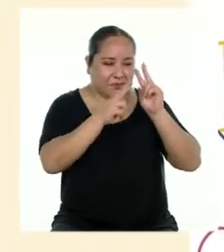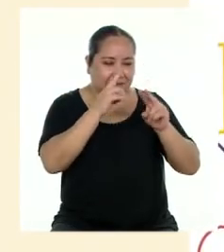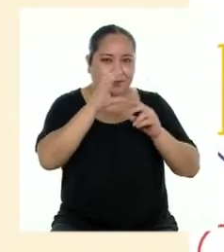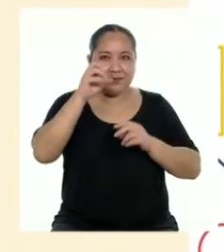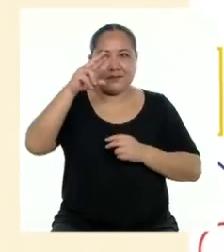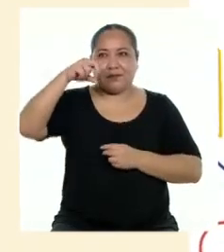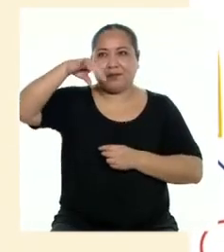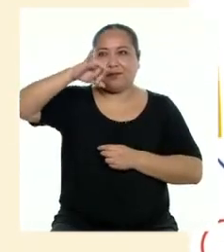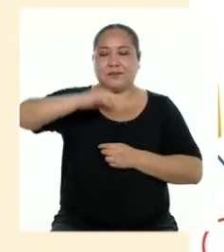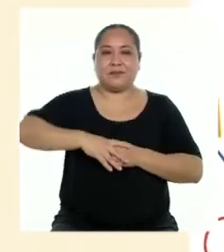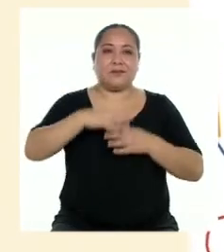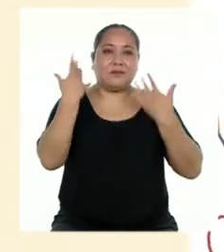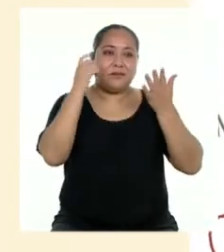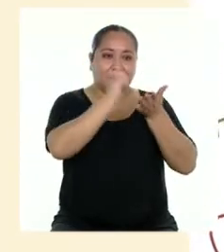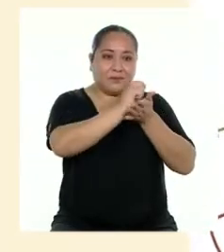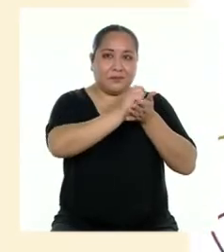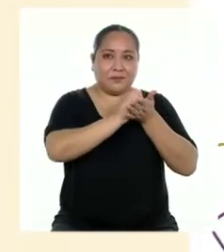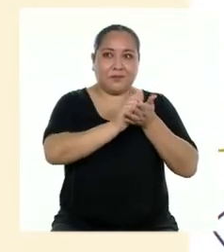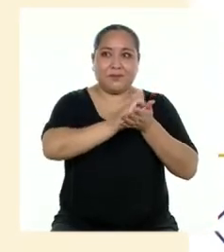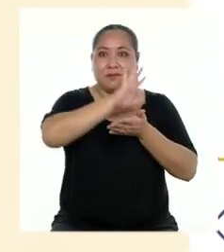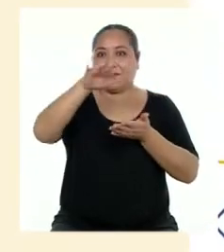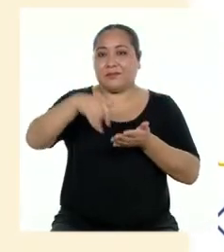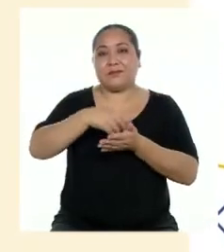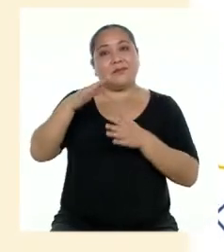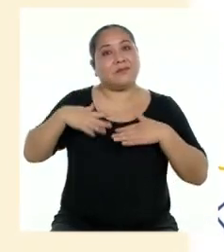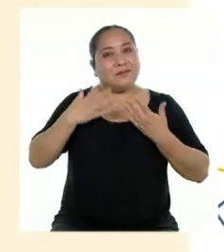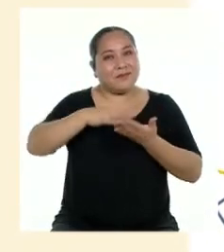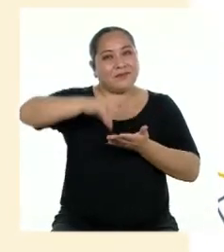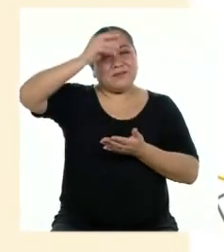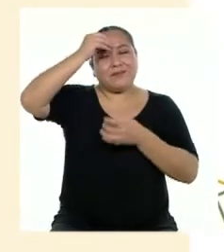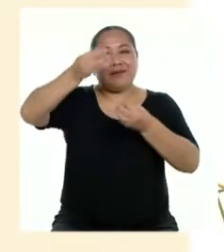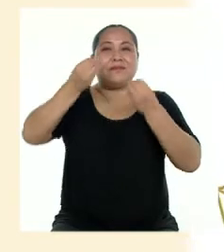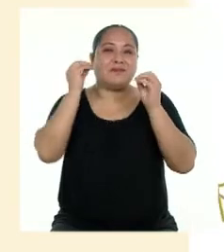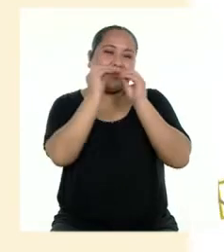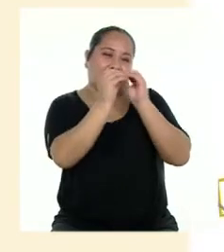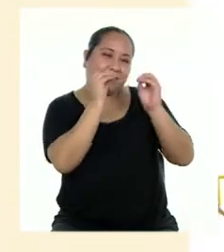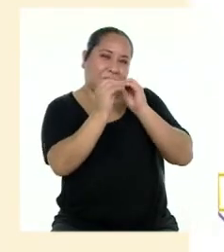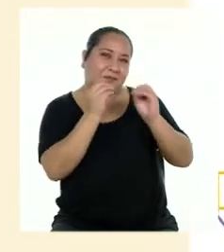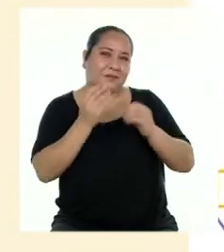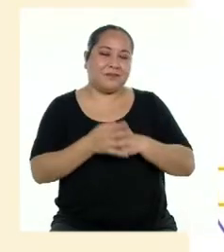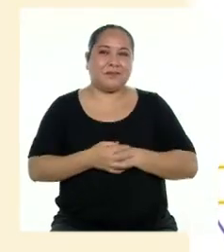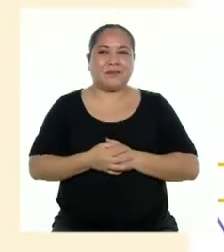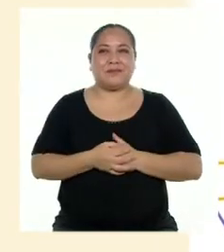ya hecha para así aprender todas y todos sobre cómo mejorarla.